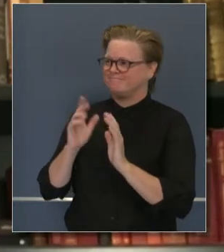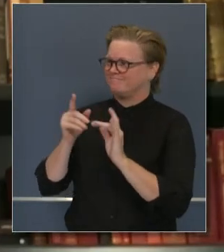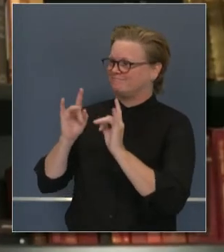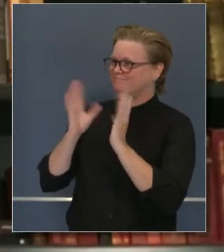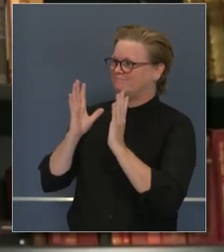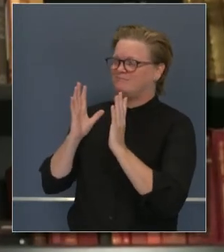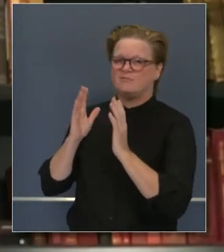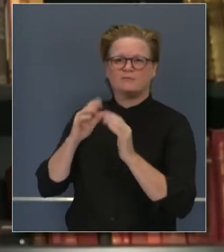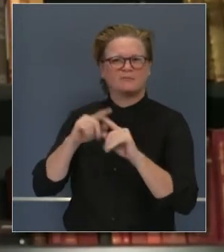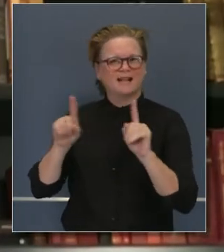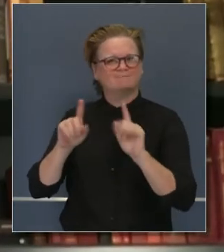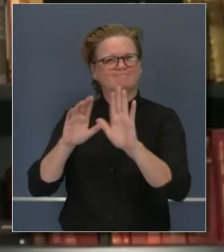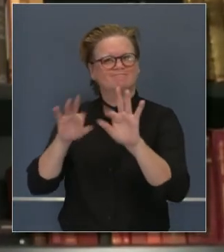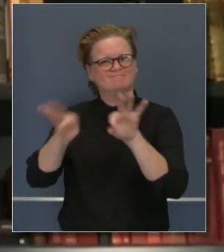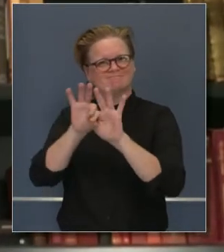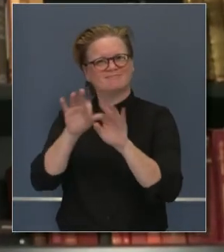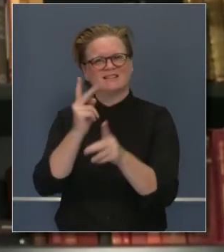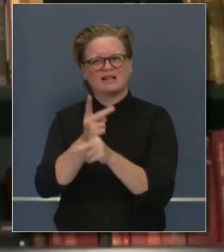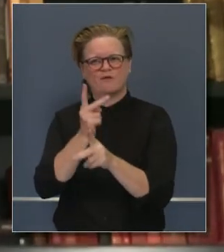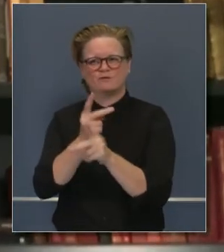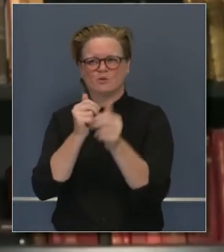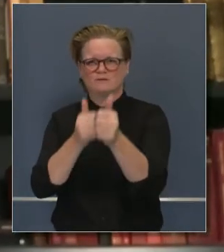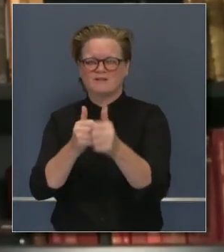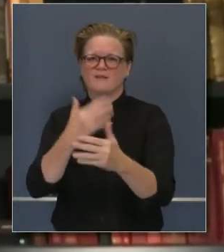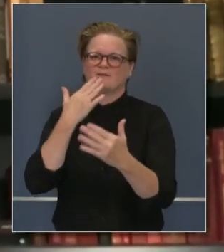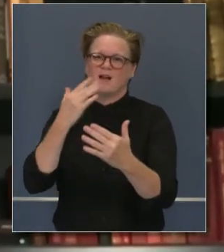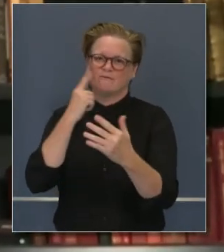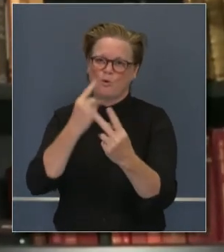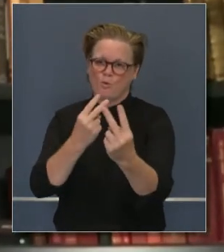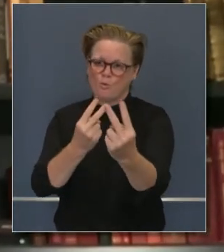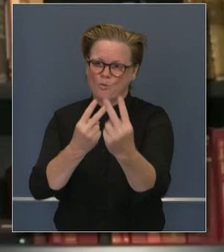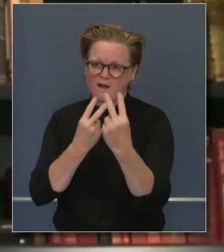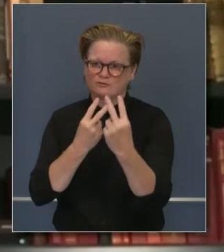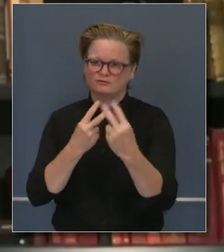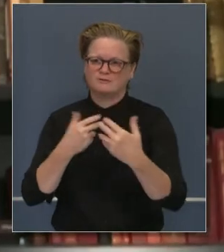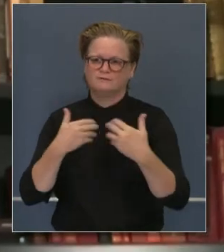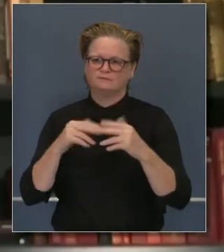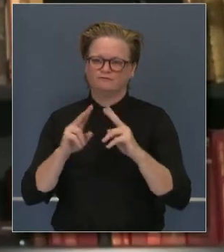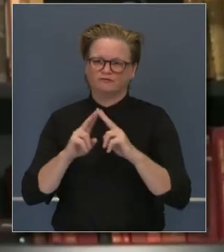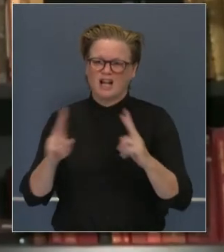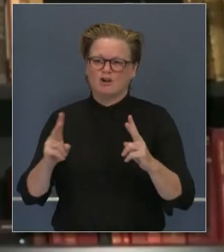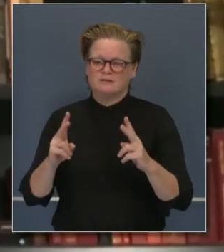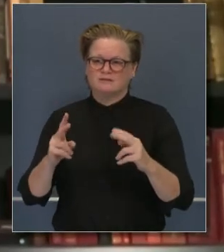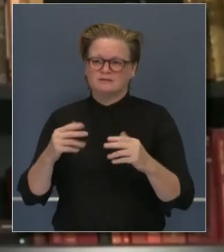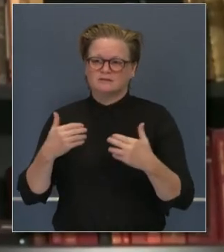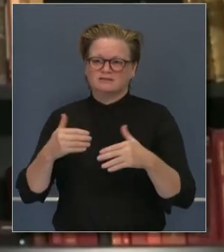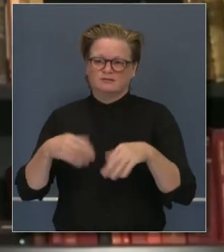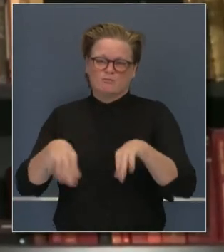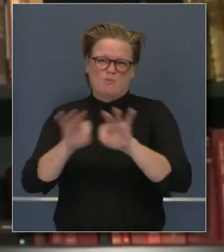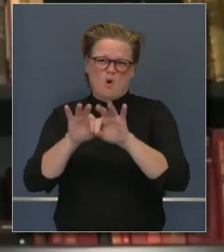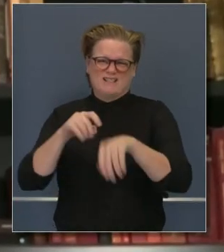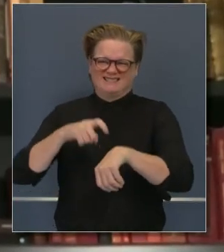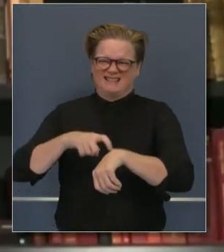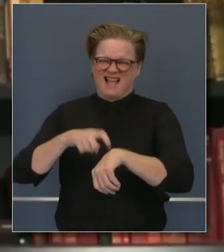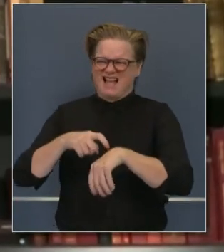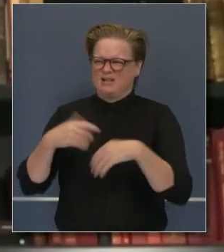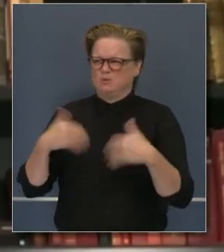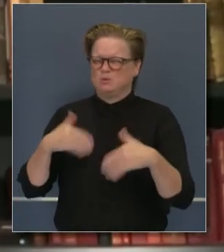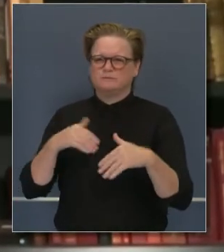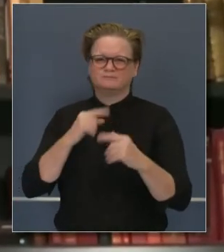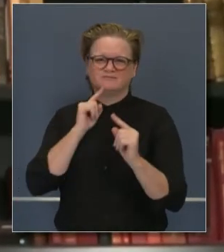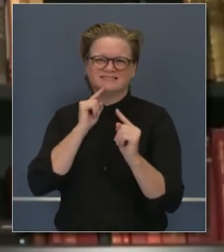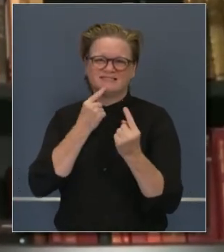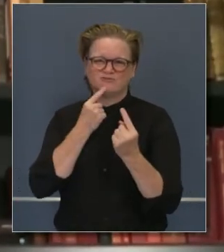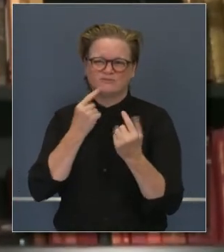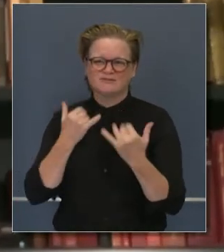todos ustedes por sintonizarnos. Por lo menos a esta rueda de prensa limitada, que ya para muchos